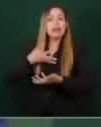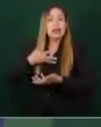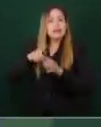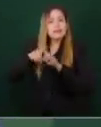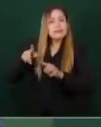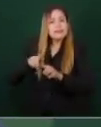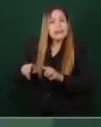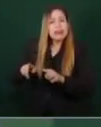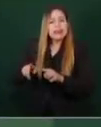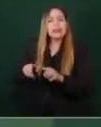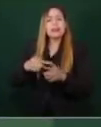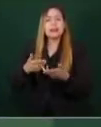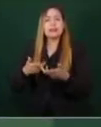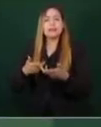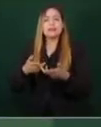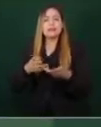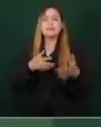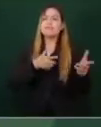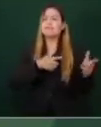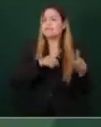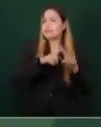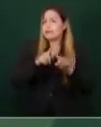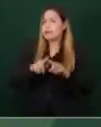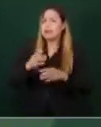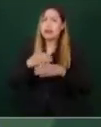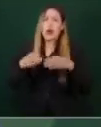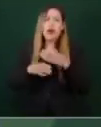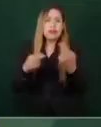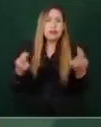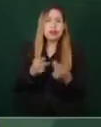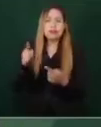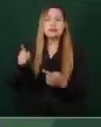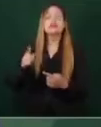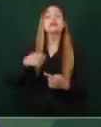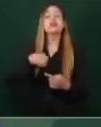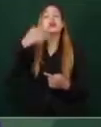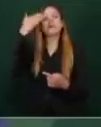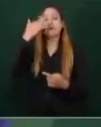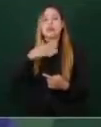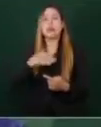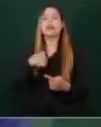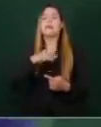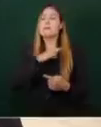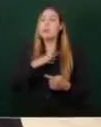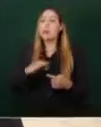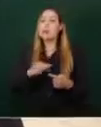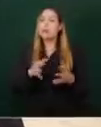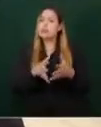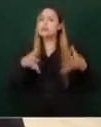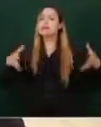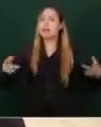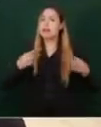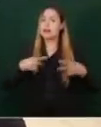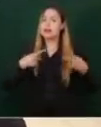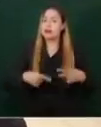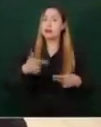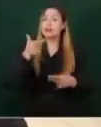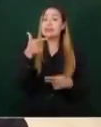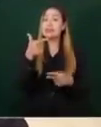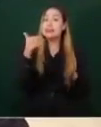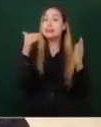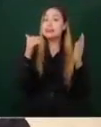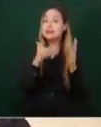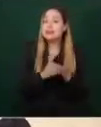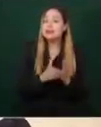elementos, vamos a llegar sin duda a los siete mil elementos que siempre se tuvieron pensados para Nuevo León.